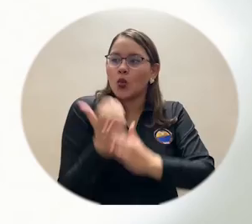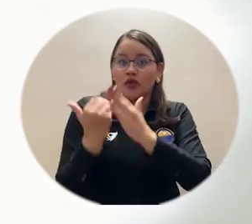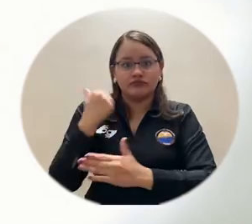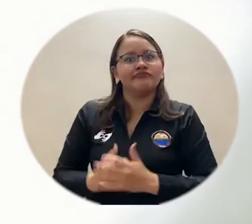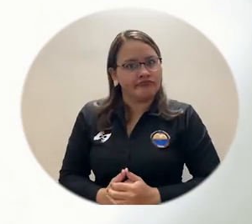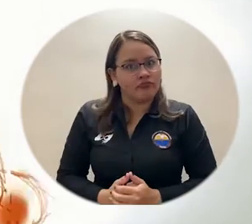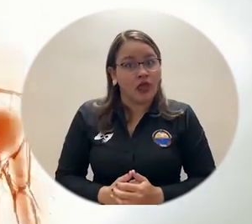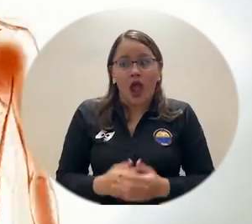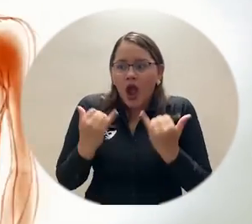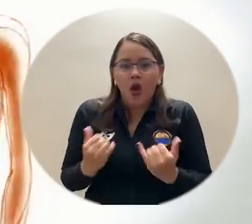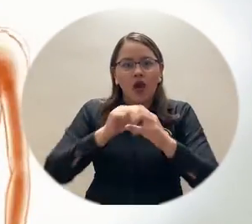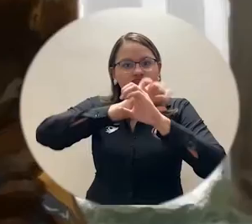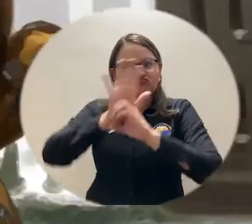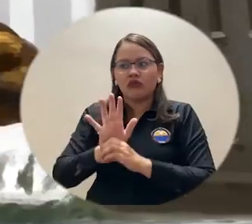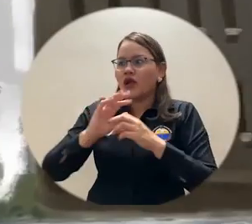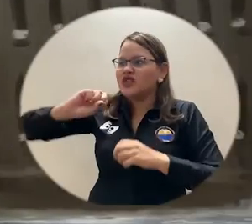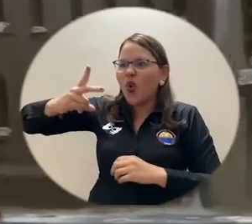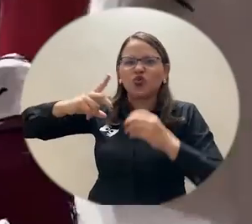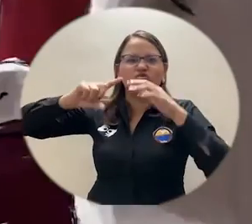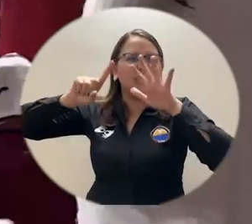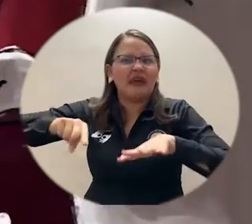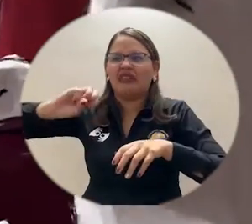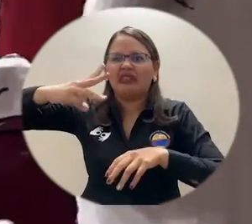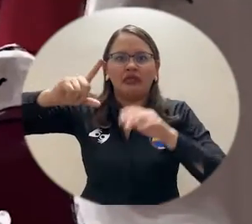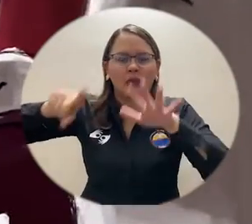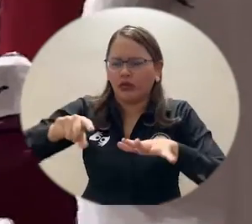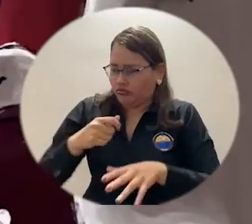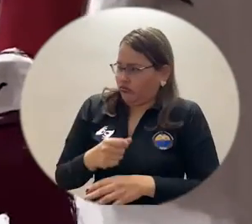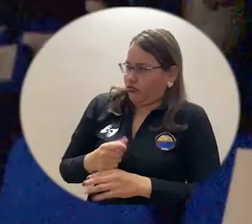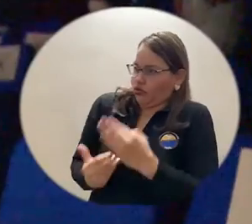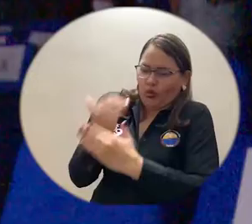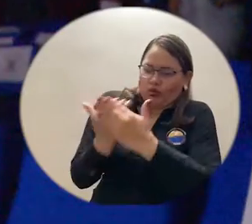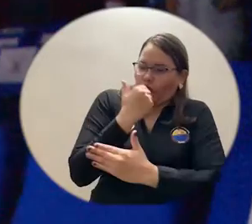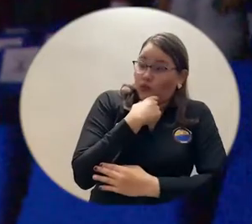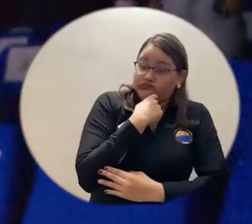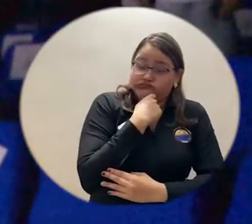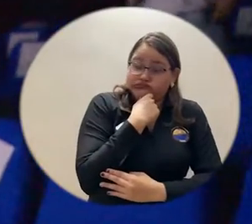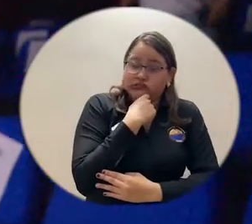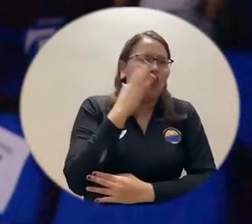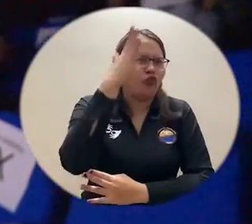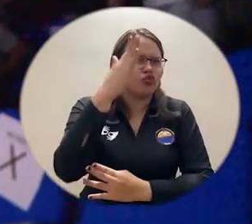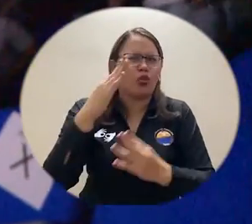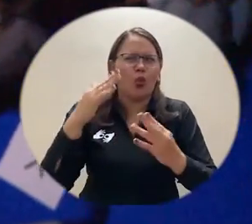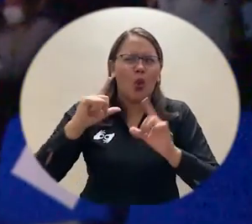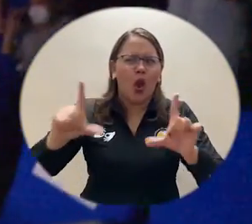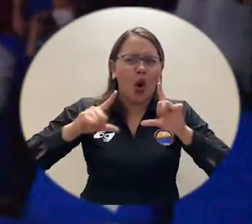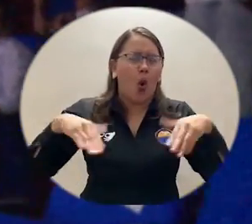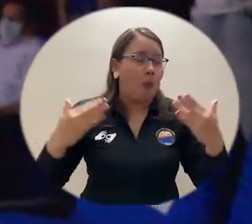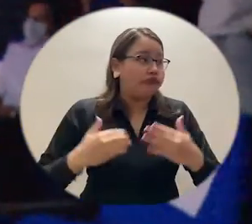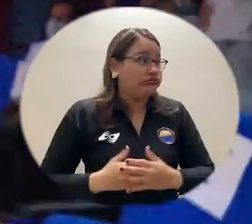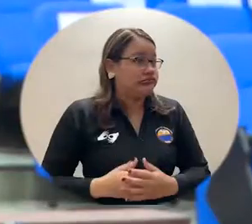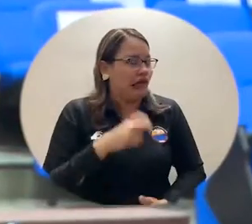semestre esto? Me explota la cabeza de la emoción pensando lo que podrán hacer cuando ya se gradúen. Y digamos es un espacio que va a fortalecer